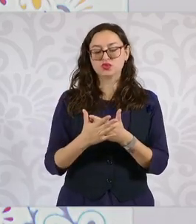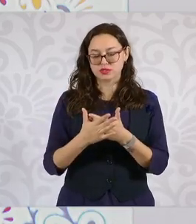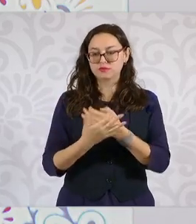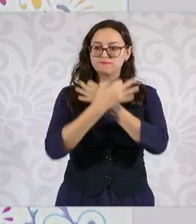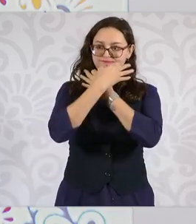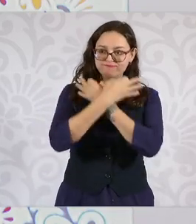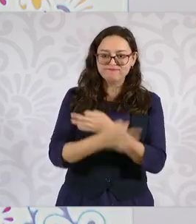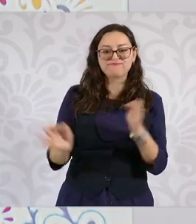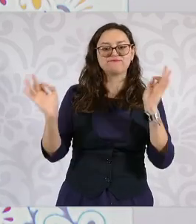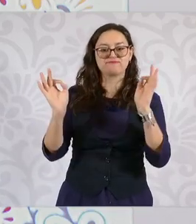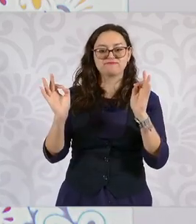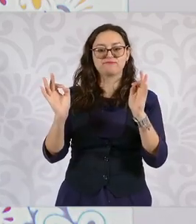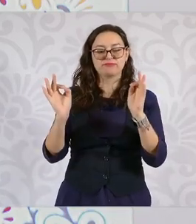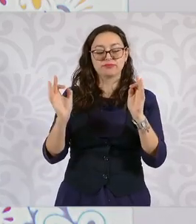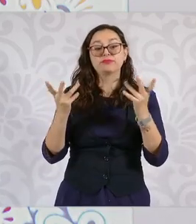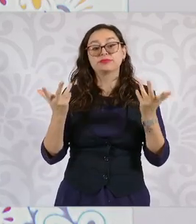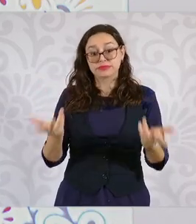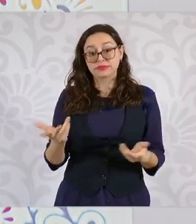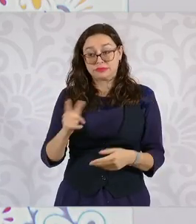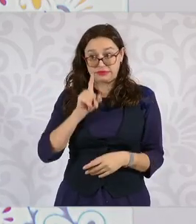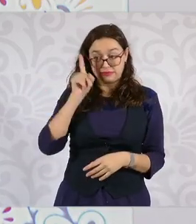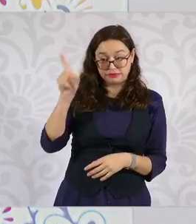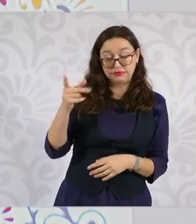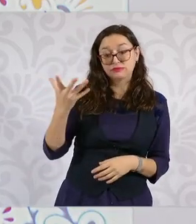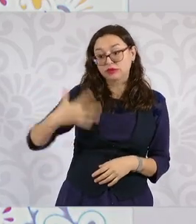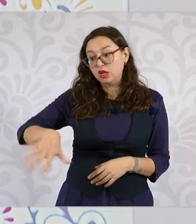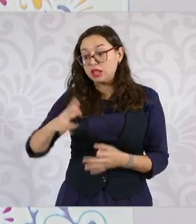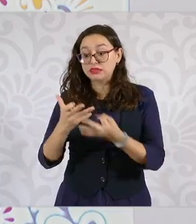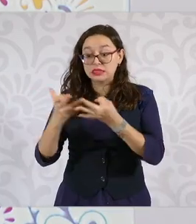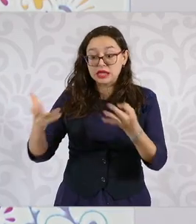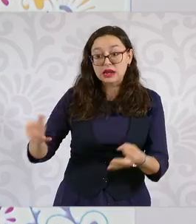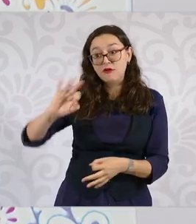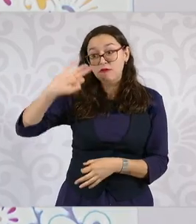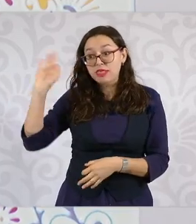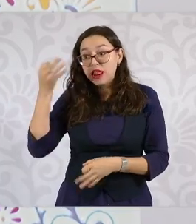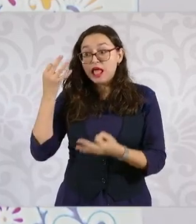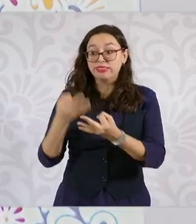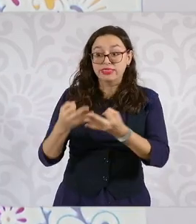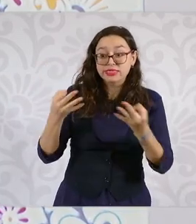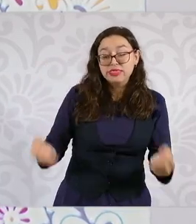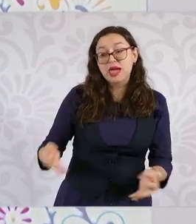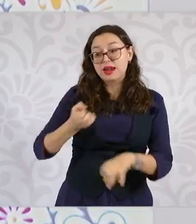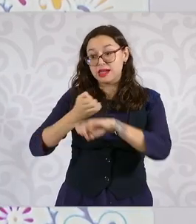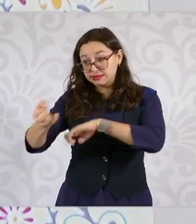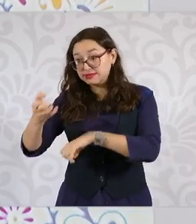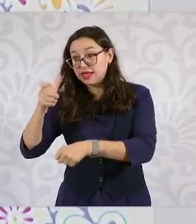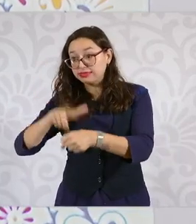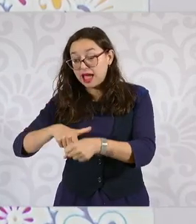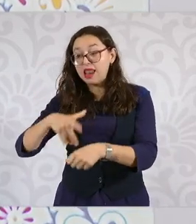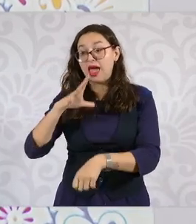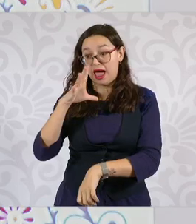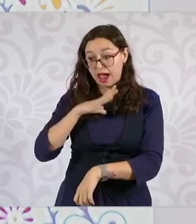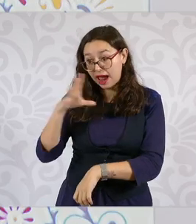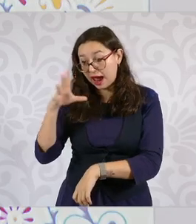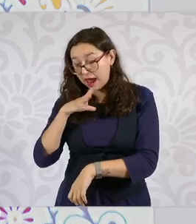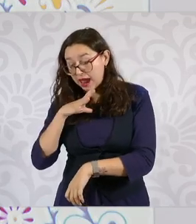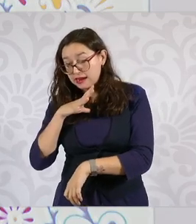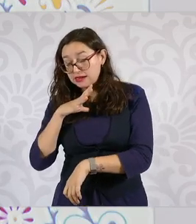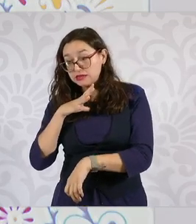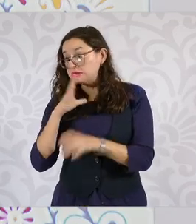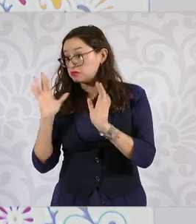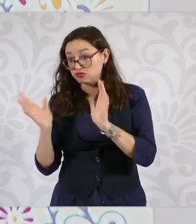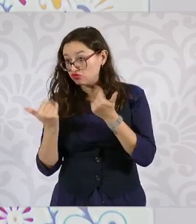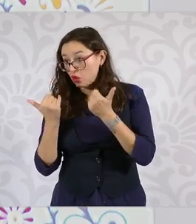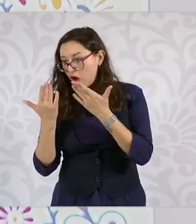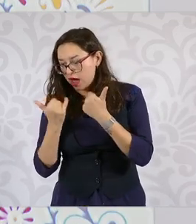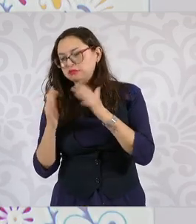encontrando si hay terrenos federales o estatales y si no lo que significaría la